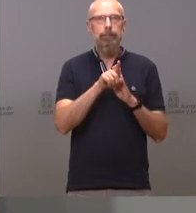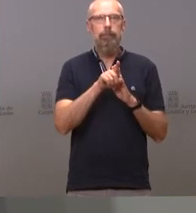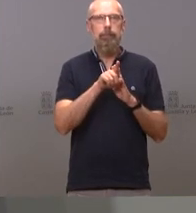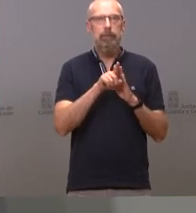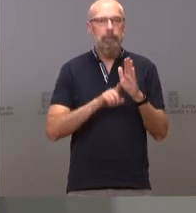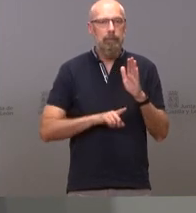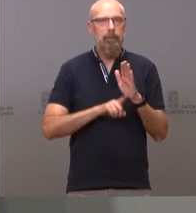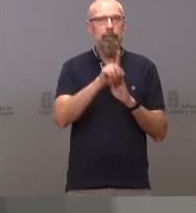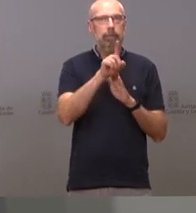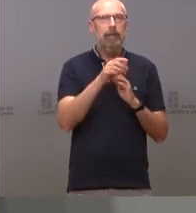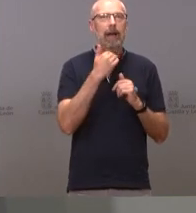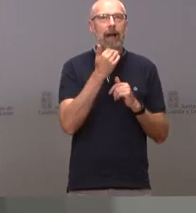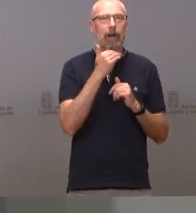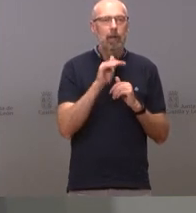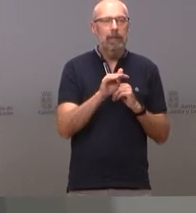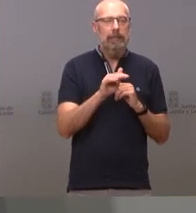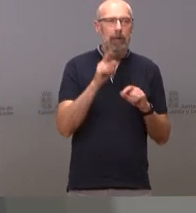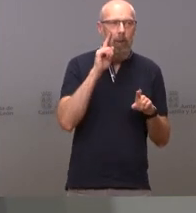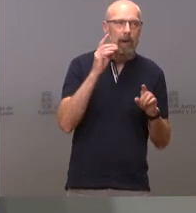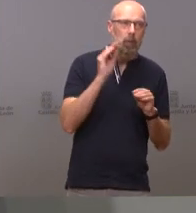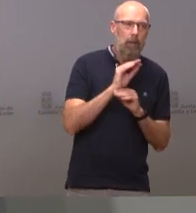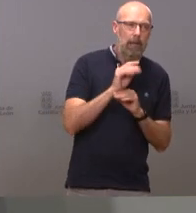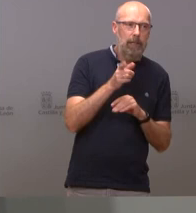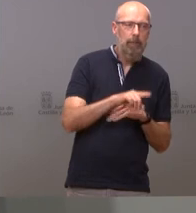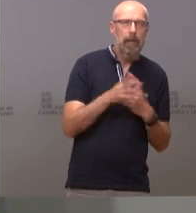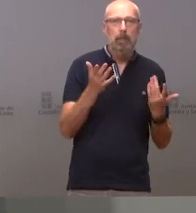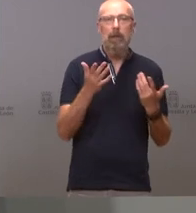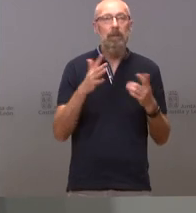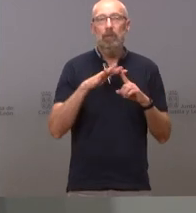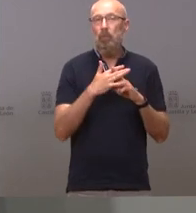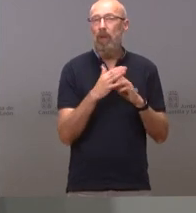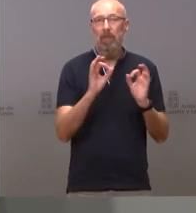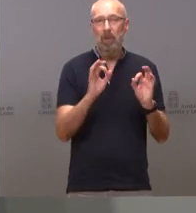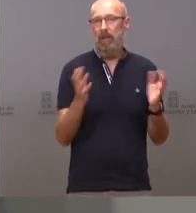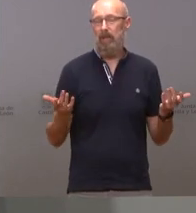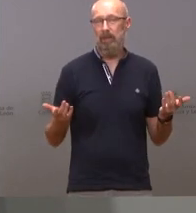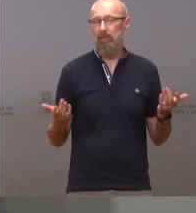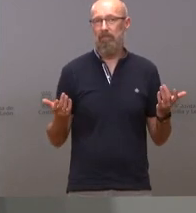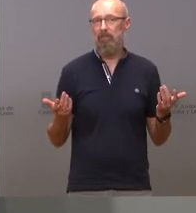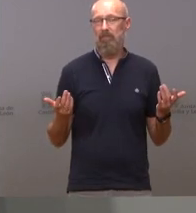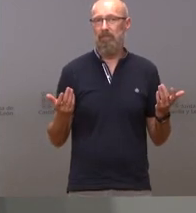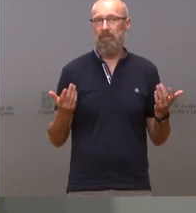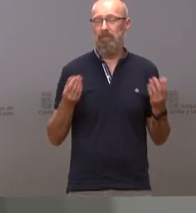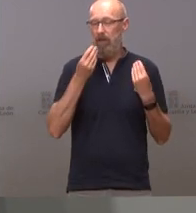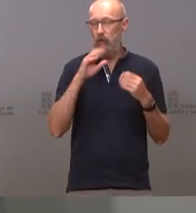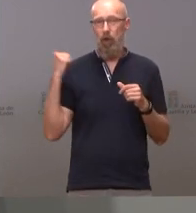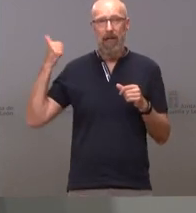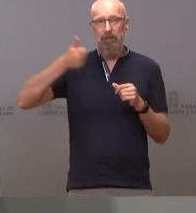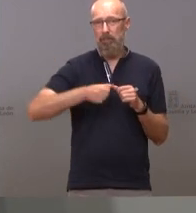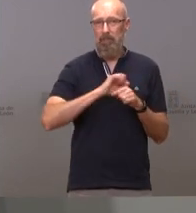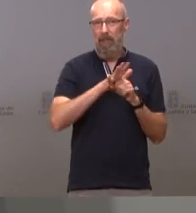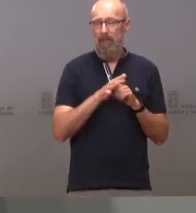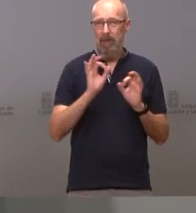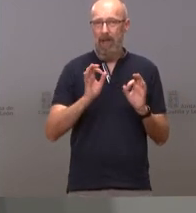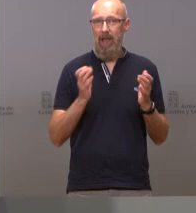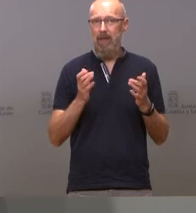rápido pues no estábamos siendo prudentes pero este es es que llevamos así toda la pandemia es que nosotros ya somos conscientes de que